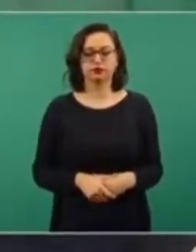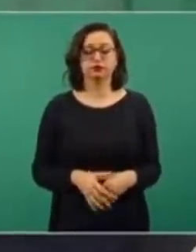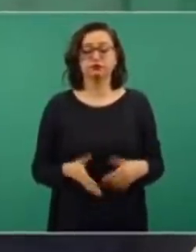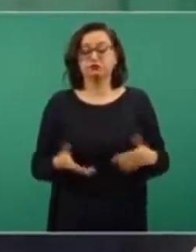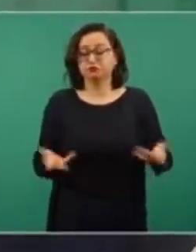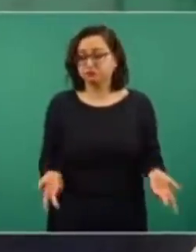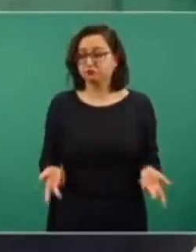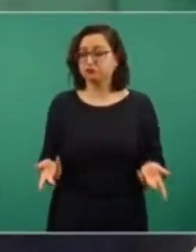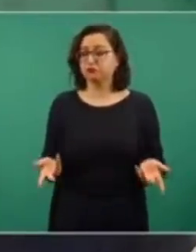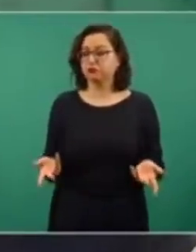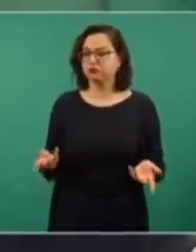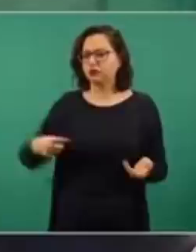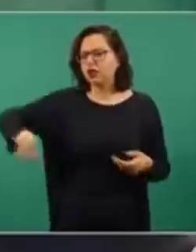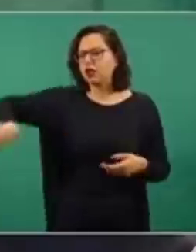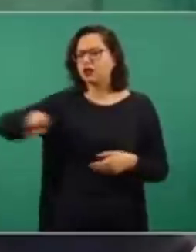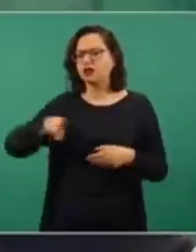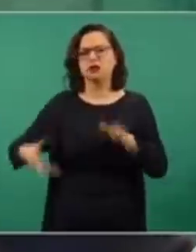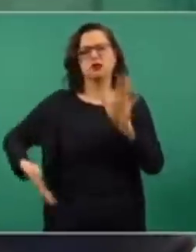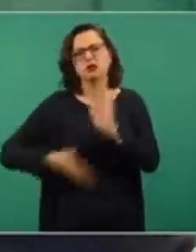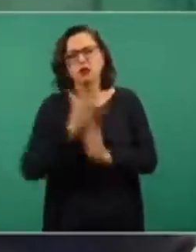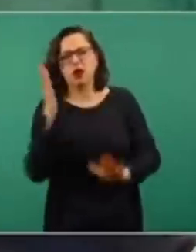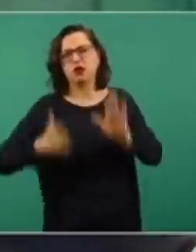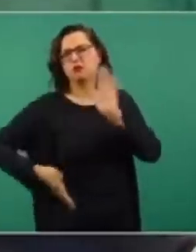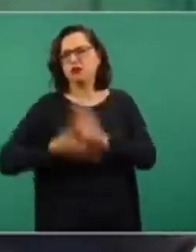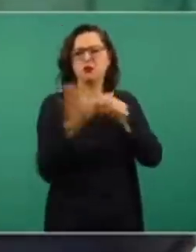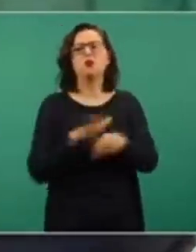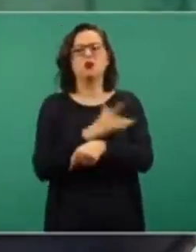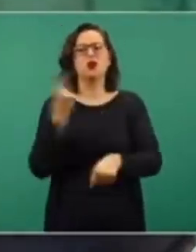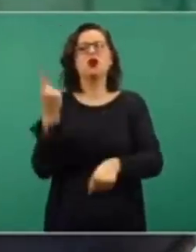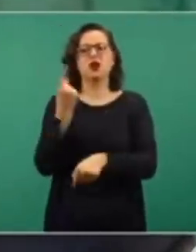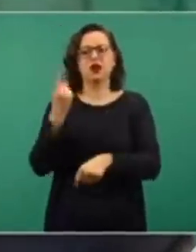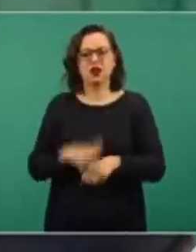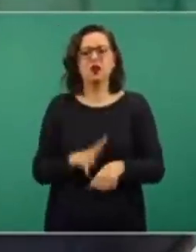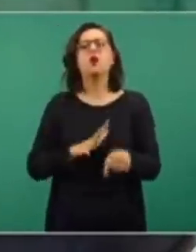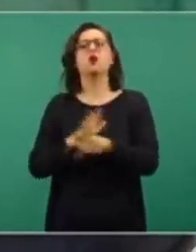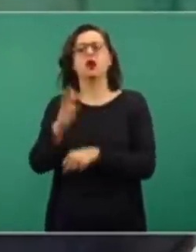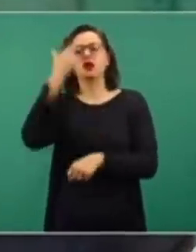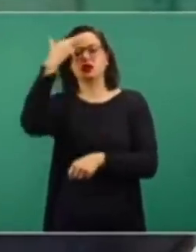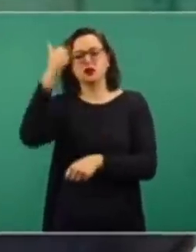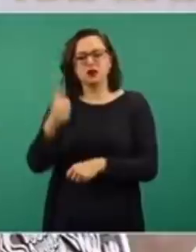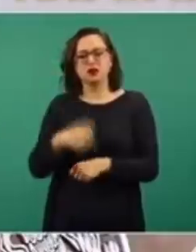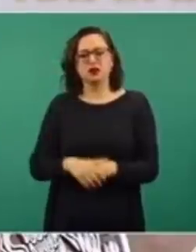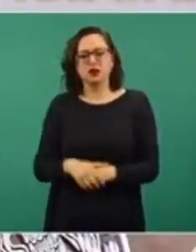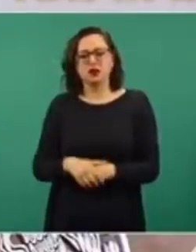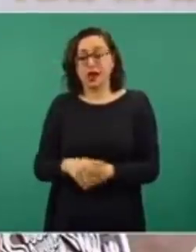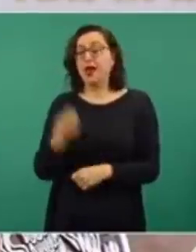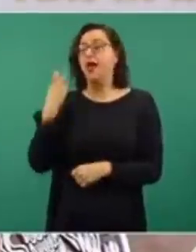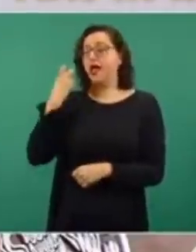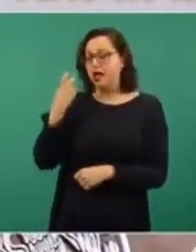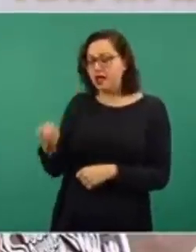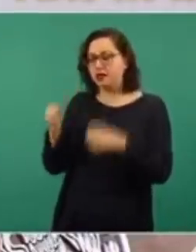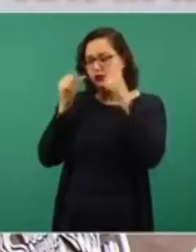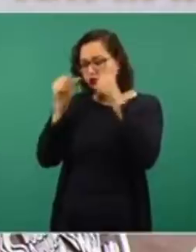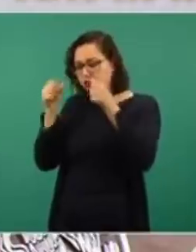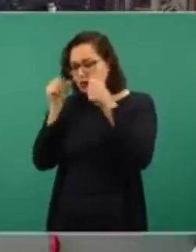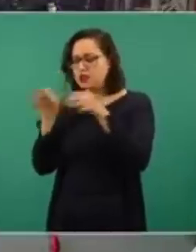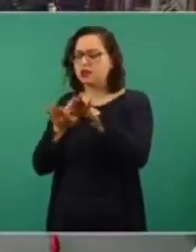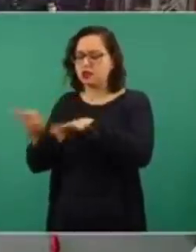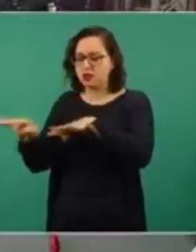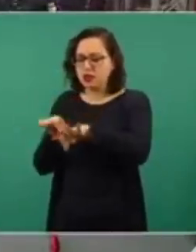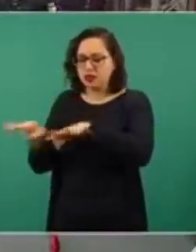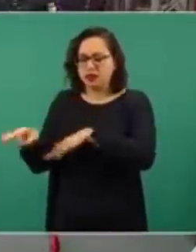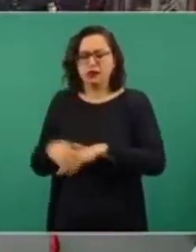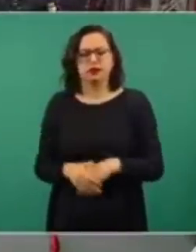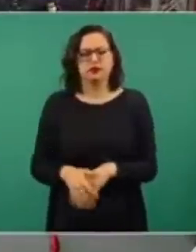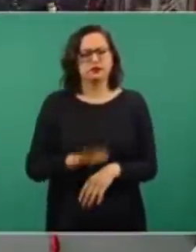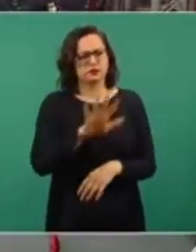las causas de la migración, que haya trabajo y que al mismo tiempo se proteja a los migrantes. Señor presidente, ya